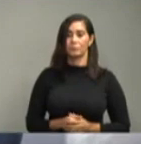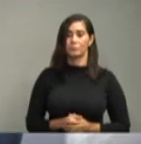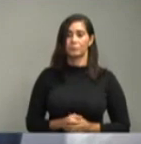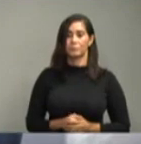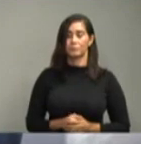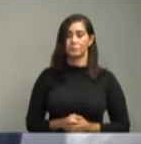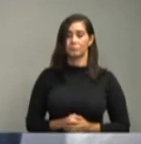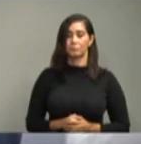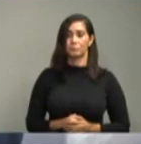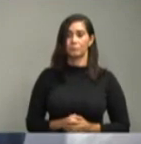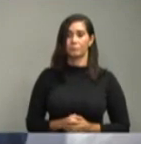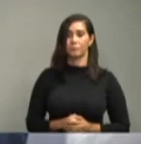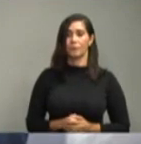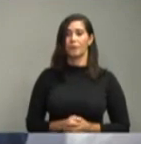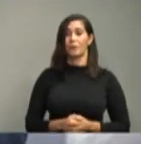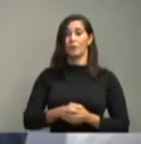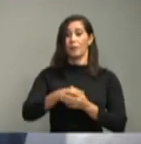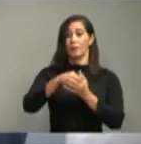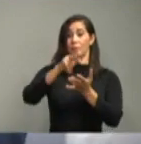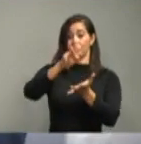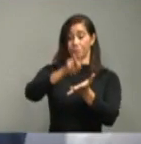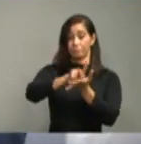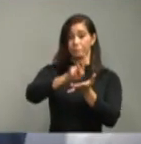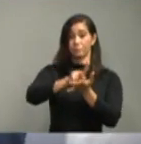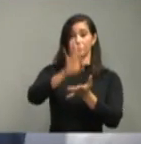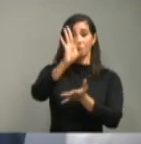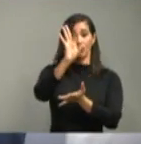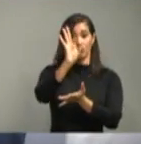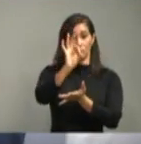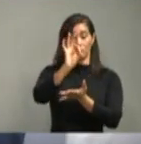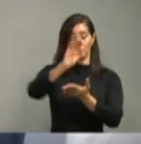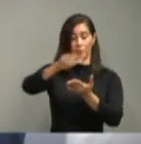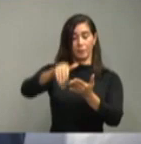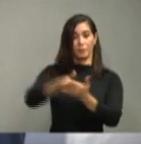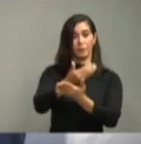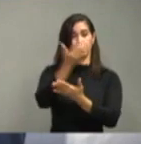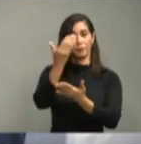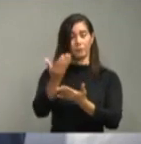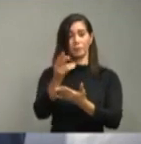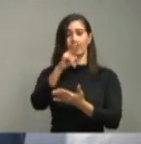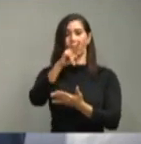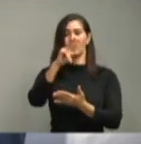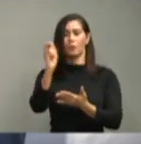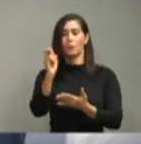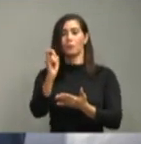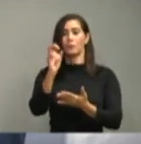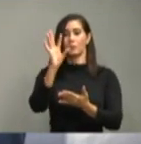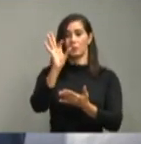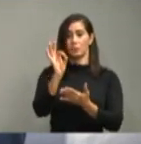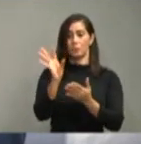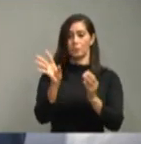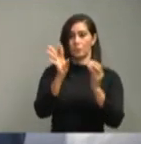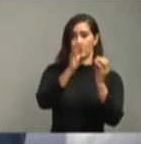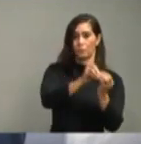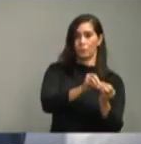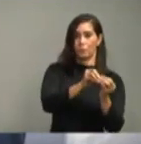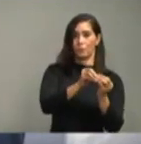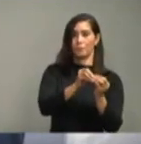La Vega, 9 casos nuevos, 209 acumulados,